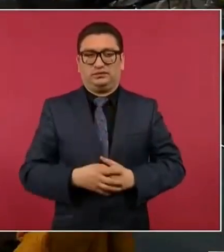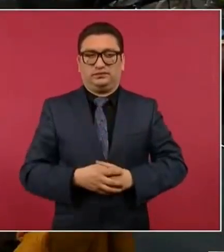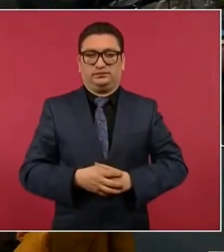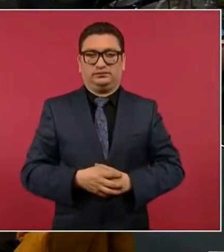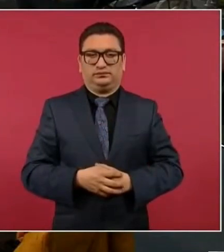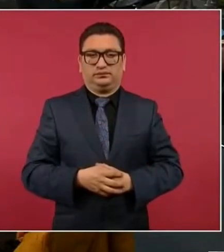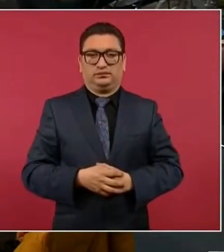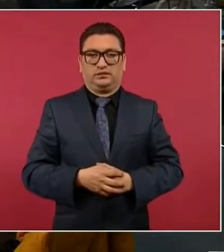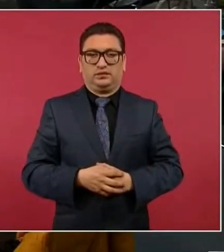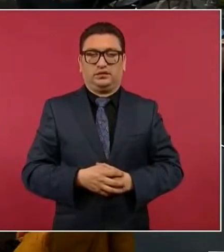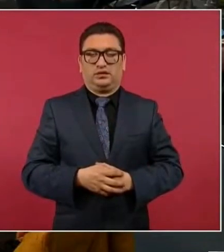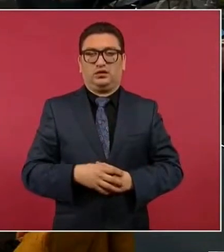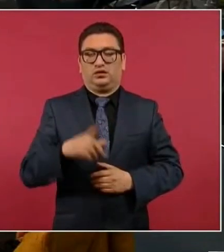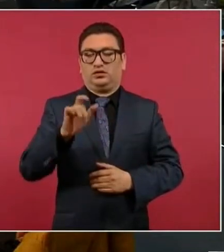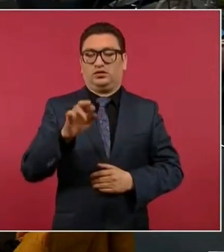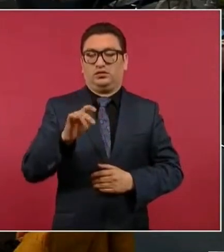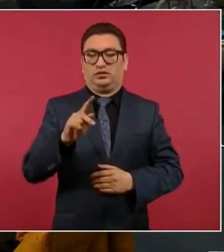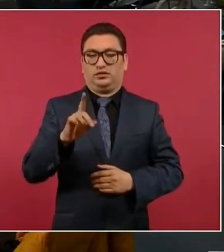Lore de Mola